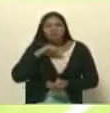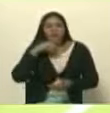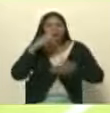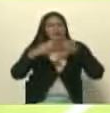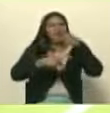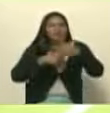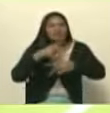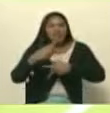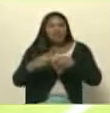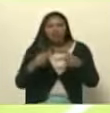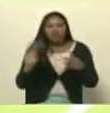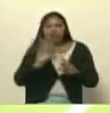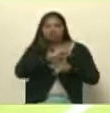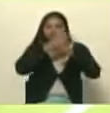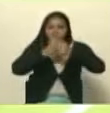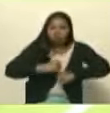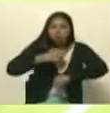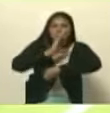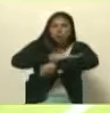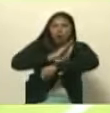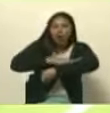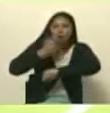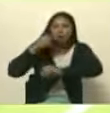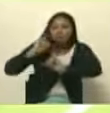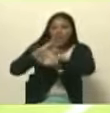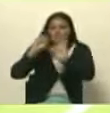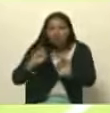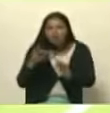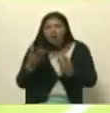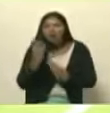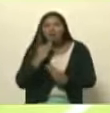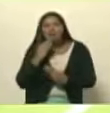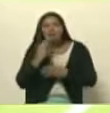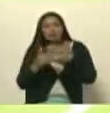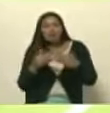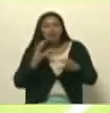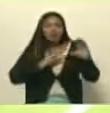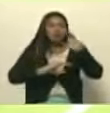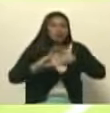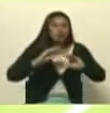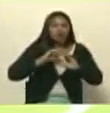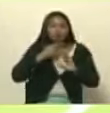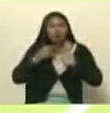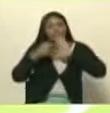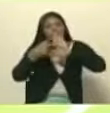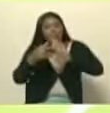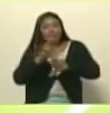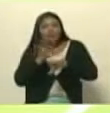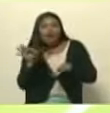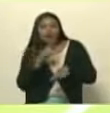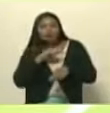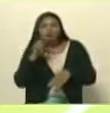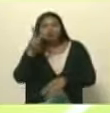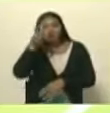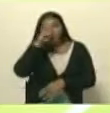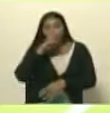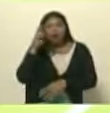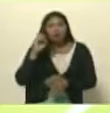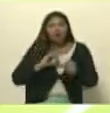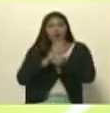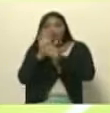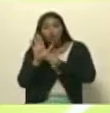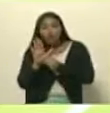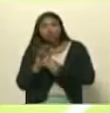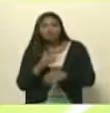de remoralización el que la experiencia comunicacional nos ha dejado en estos dos años de pandemia